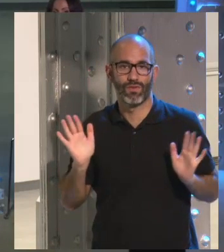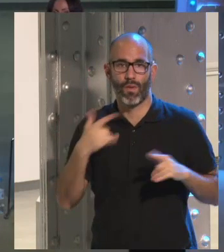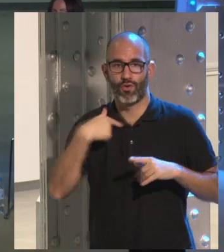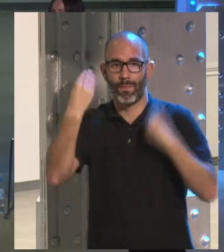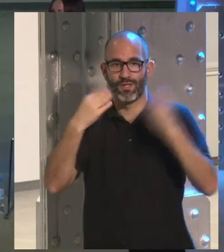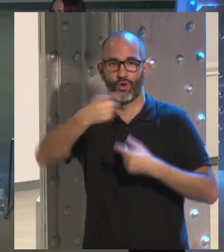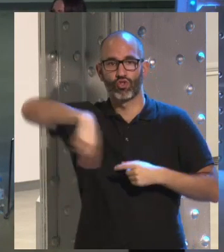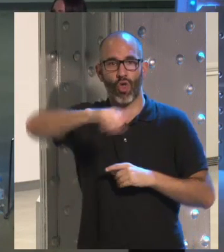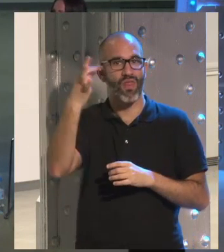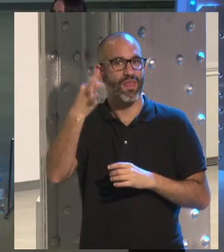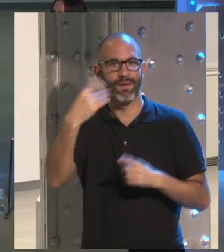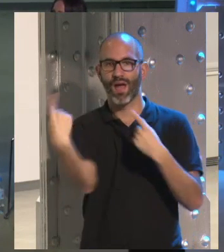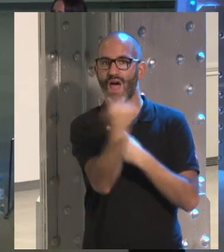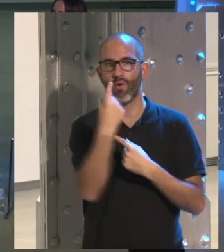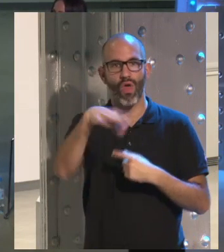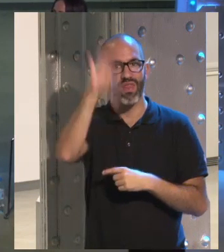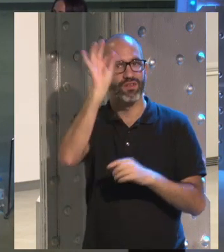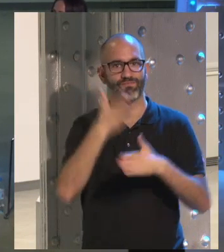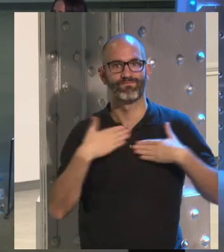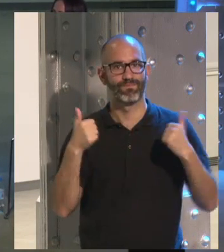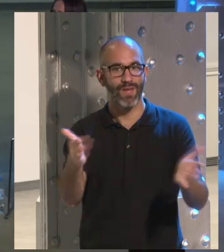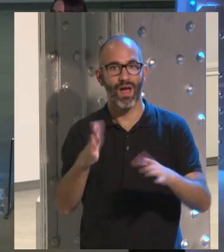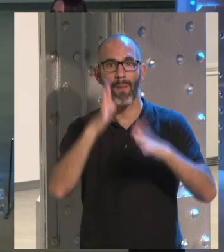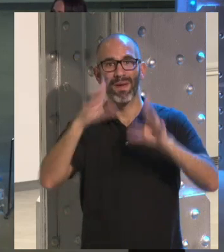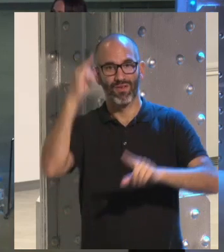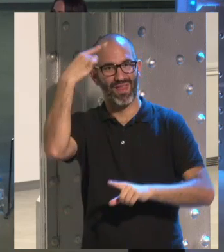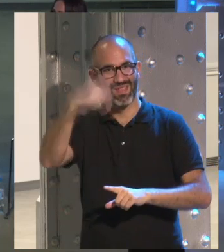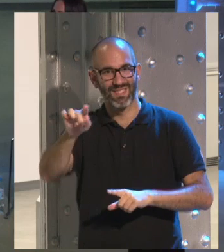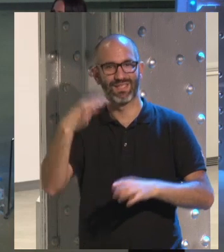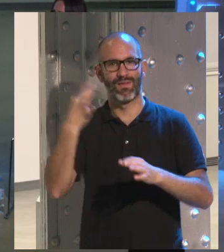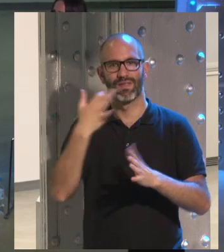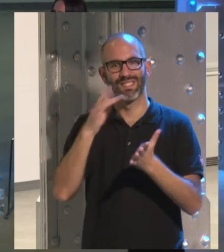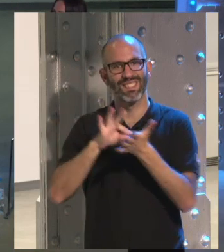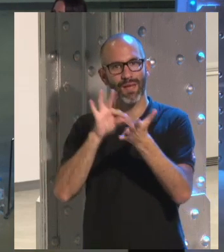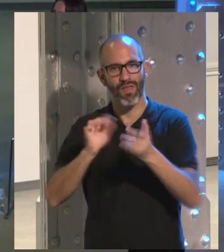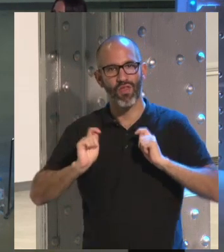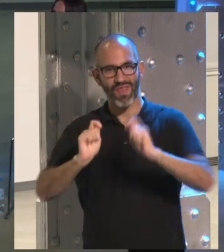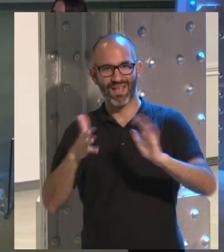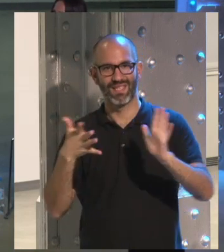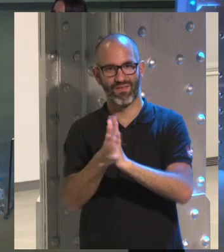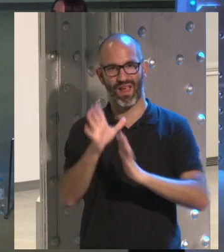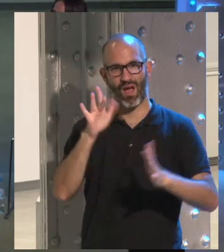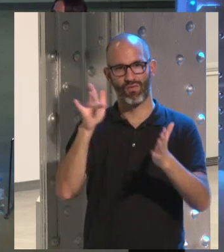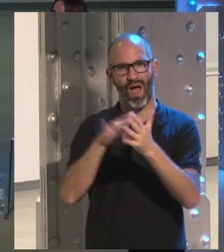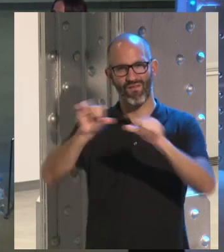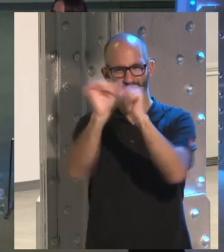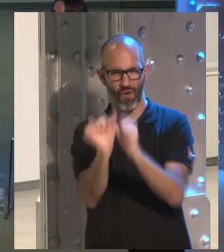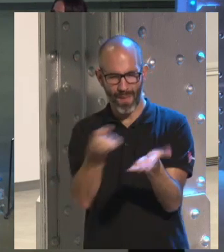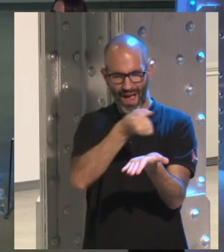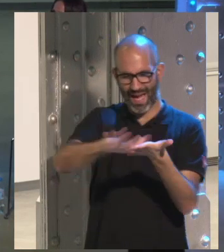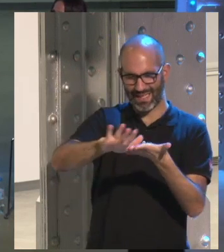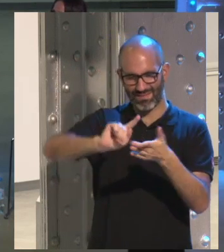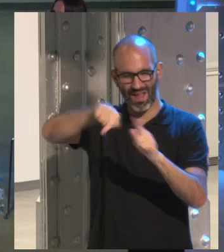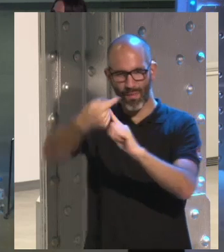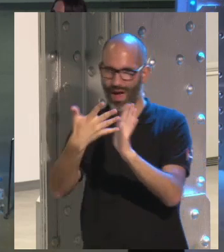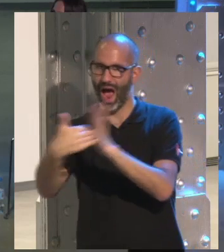que hacer todo el mundo es tomar la decisión y darse cuenta que cuando te prestan un servicio tan potente, tan caro de prestar de manera gratuita, algo se tiene que